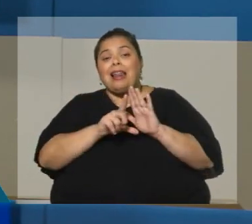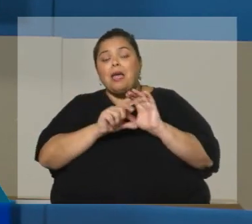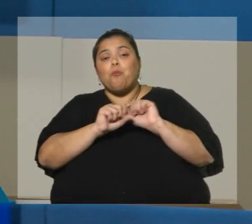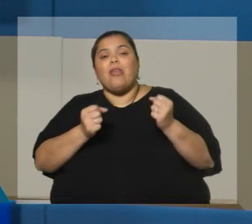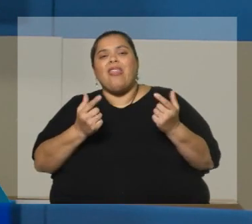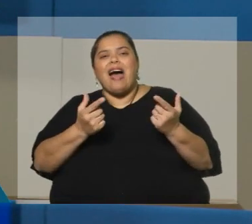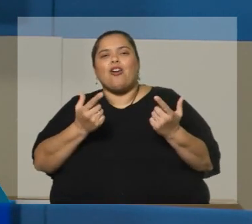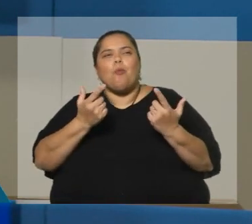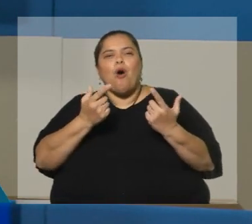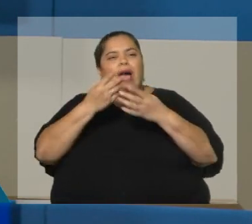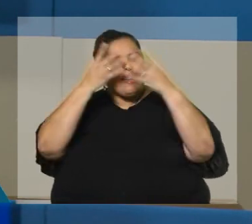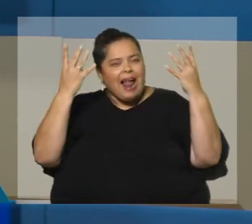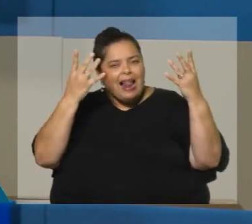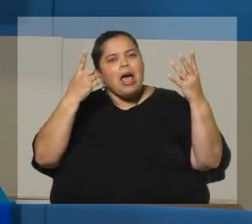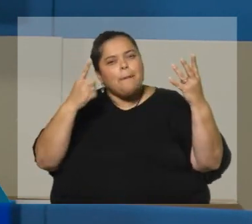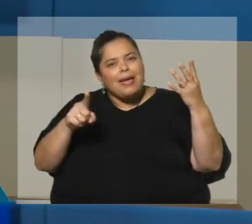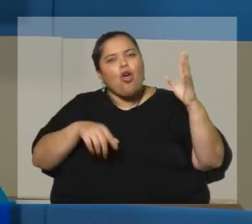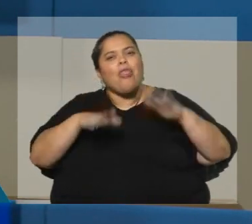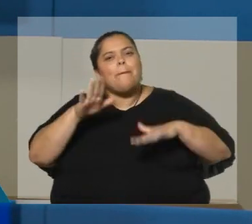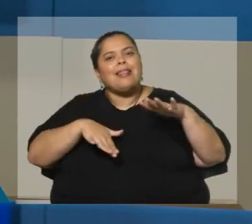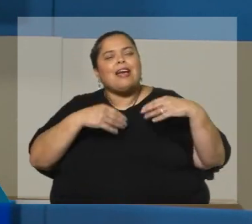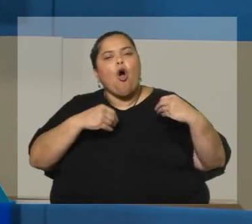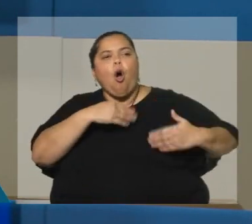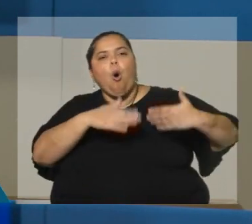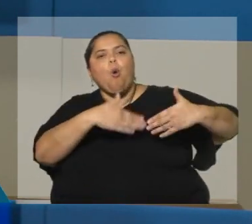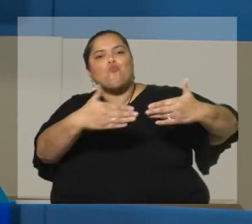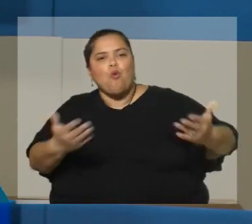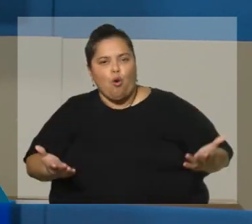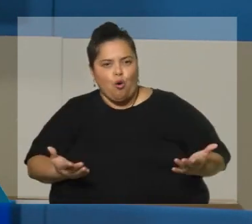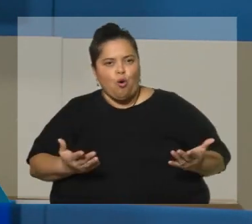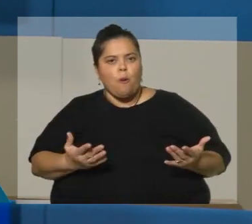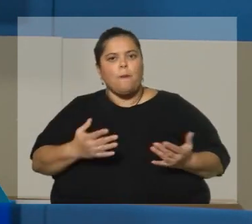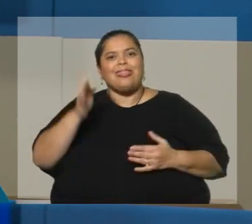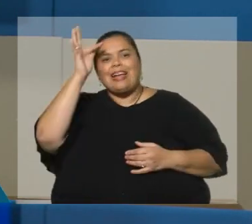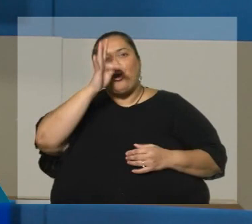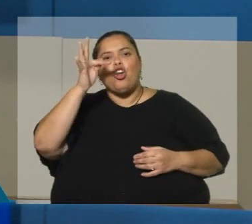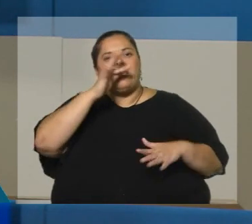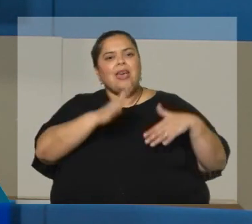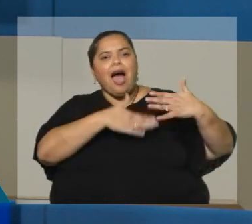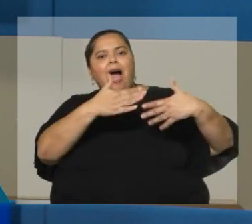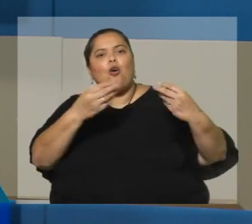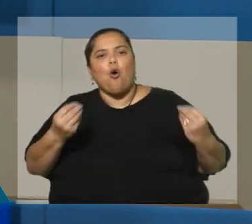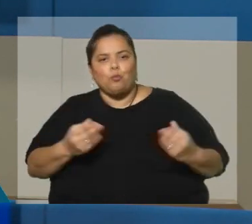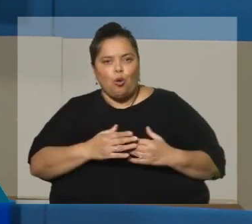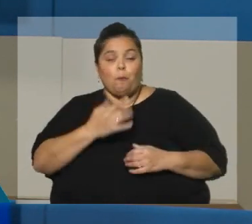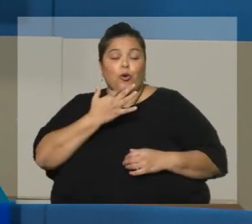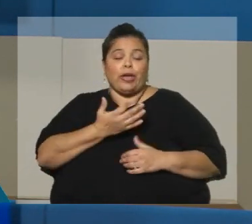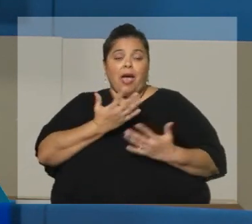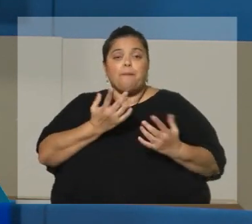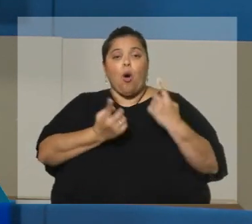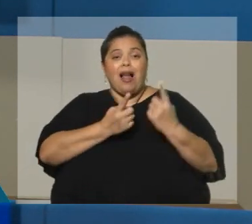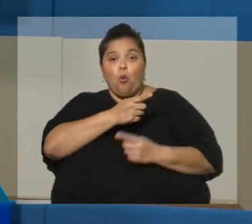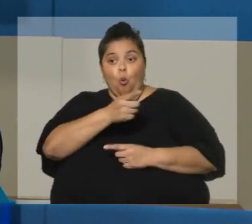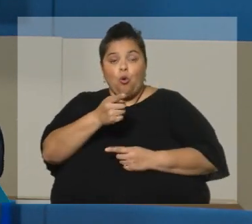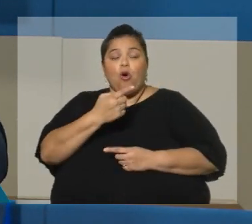Pero después va a depender muchísimo de la evolución tecnológica. Por ejemplo, hemos escuchado mucho algún planteo de